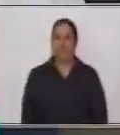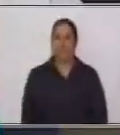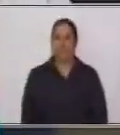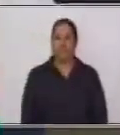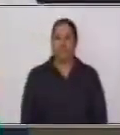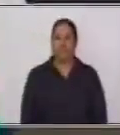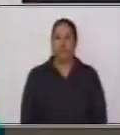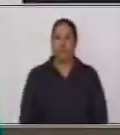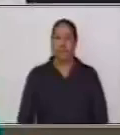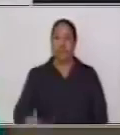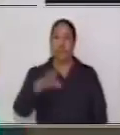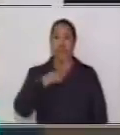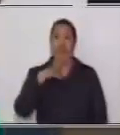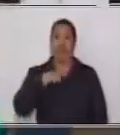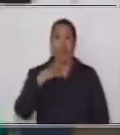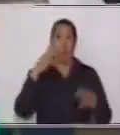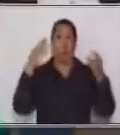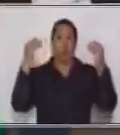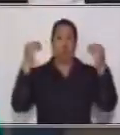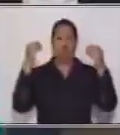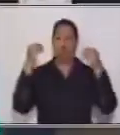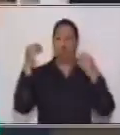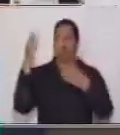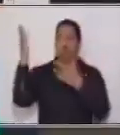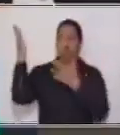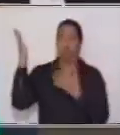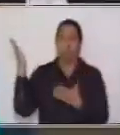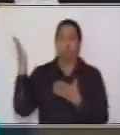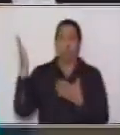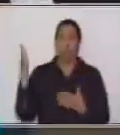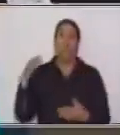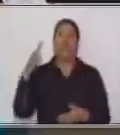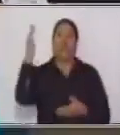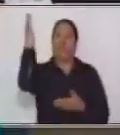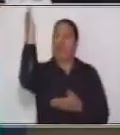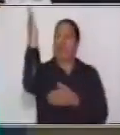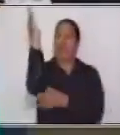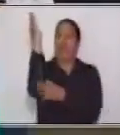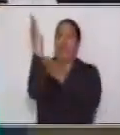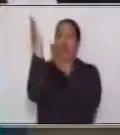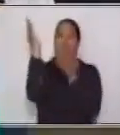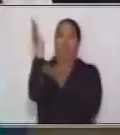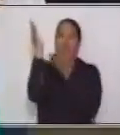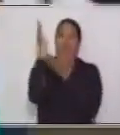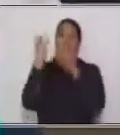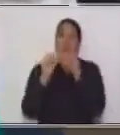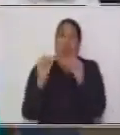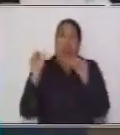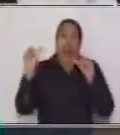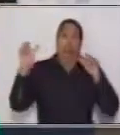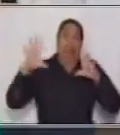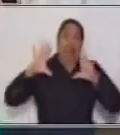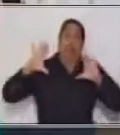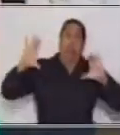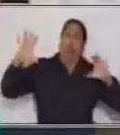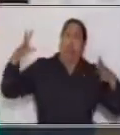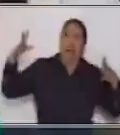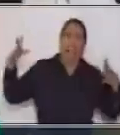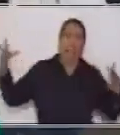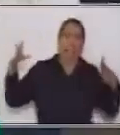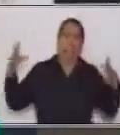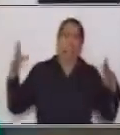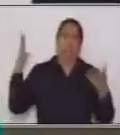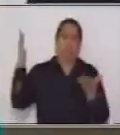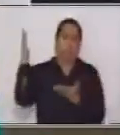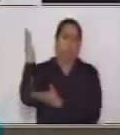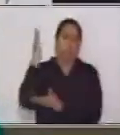Tengo muchos troncos. Los troncos, cuando cortan los árboles, son de tamaño muy, muy grande. Y vamos a ver